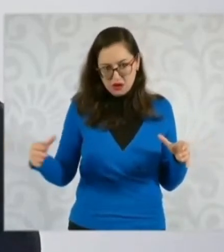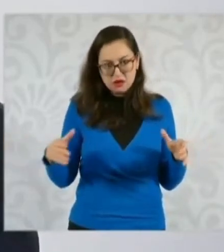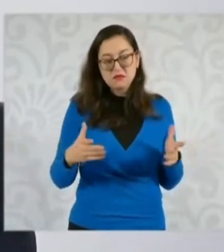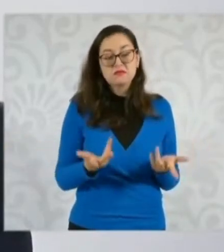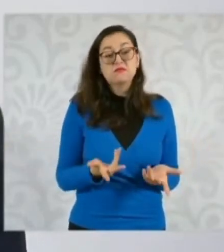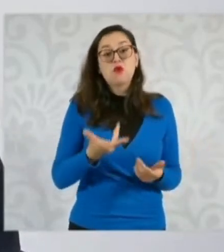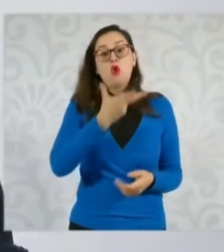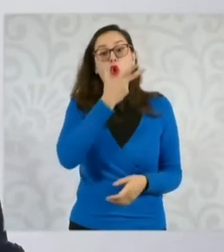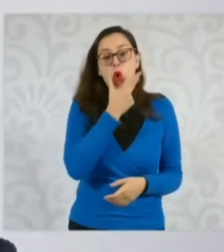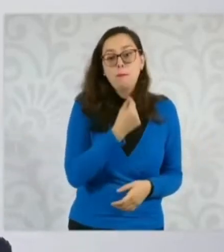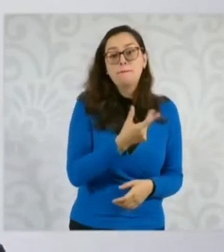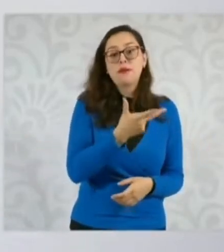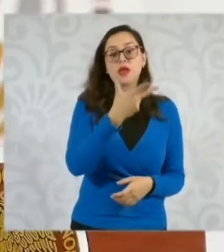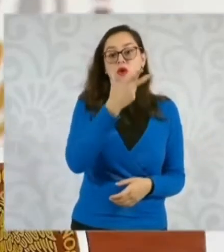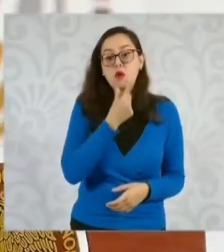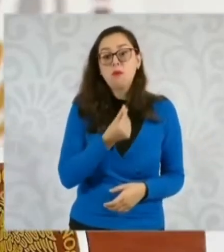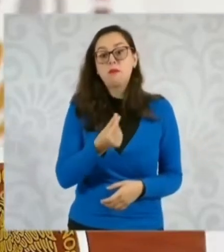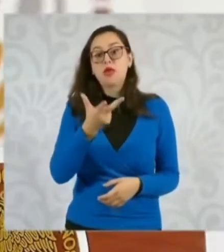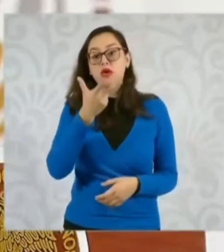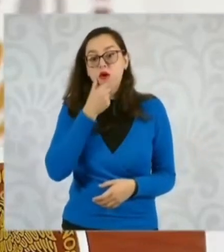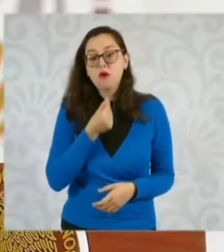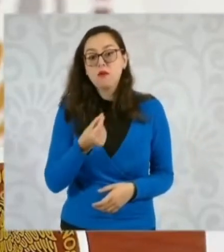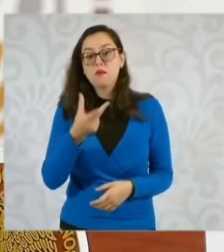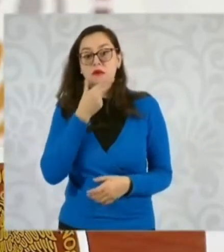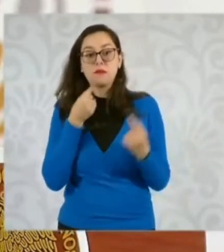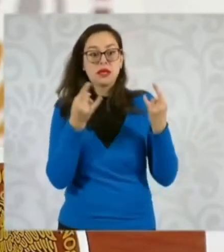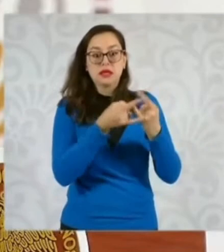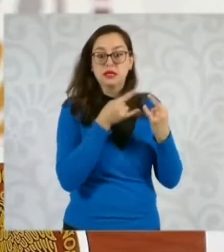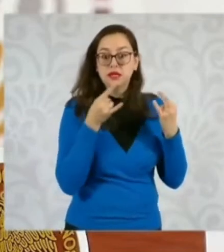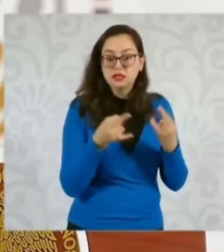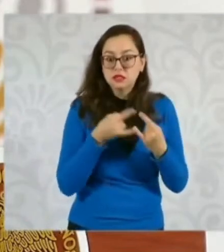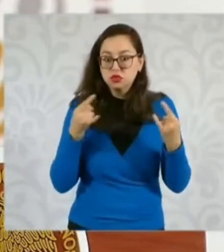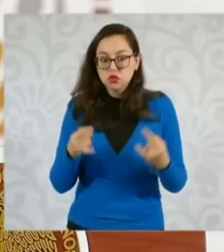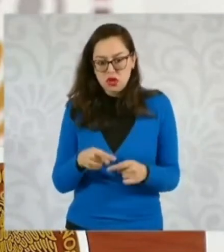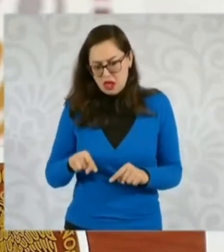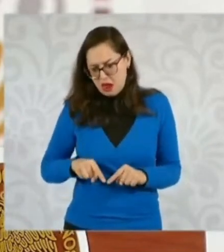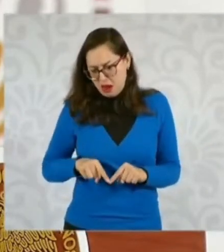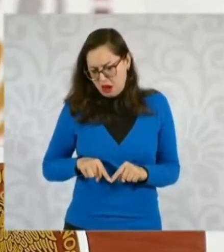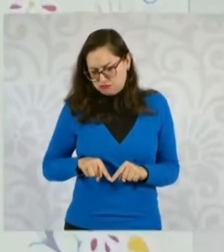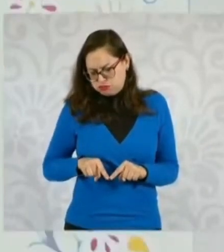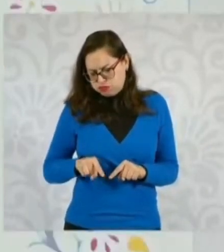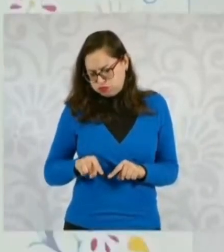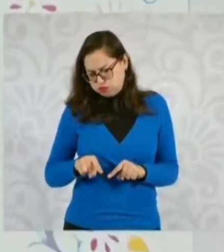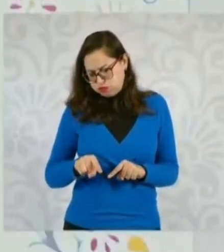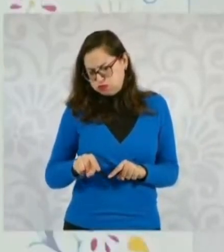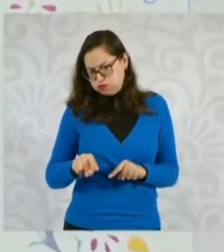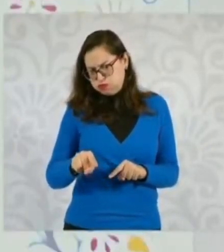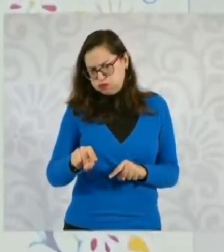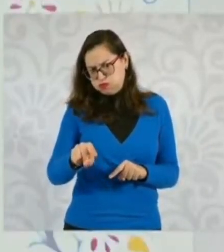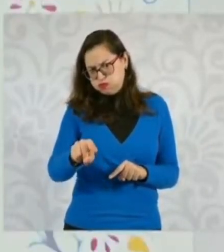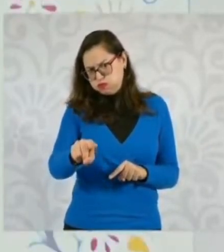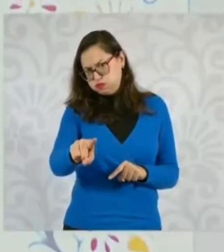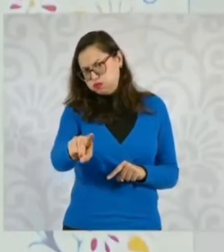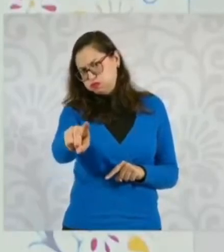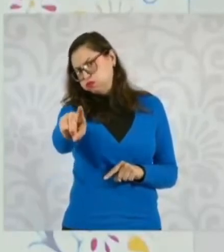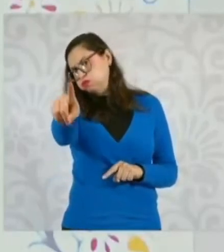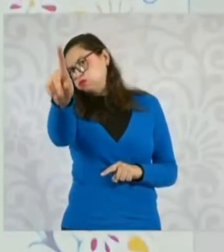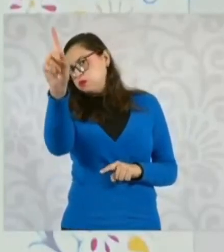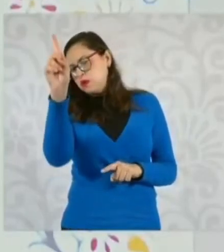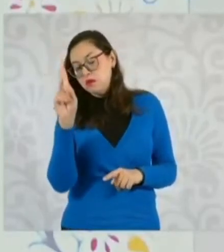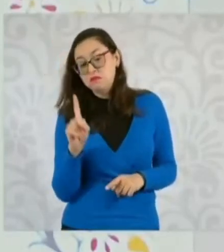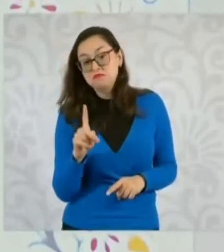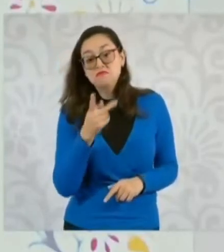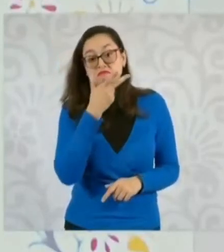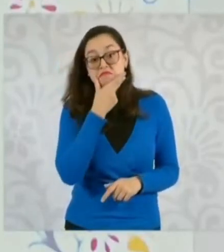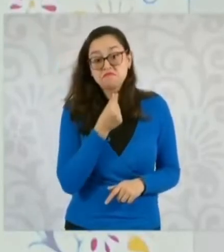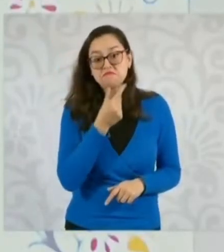cumplieron alguna función y tienen su reconocimiento. Entonces, como primera jefa